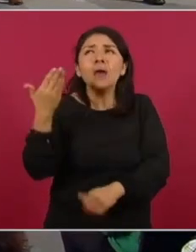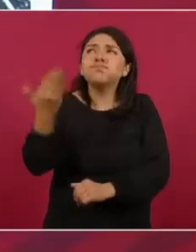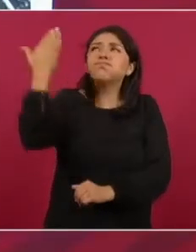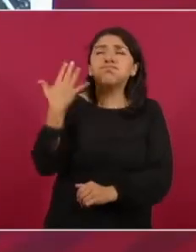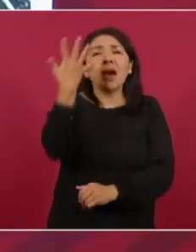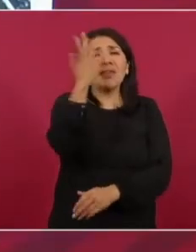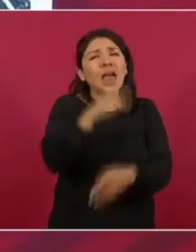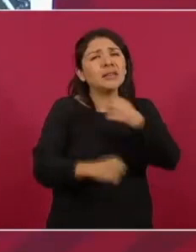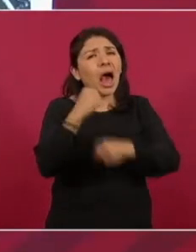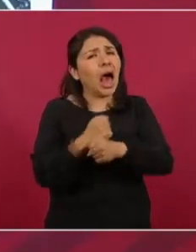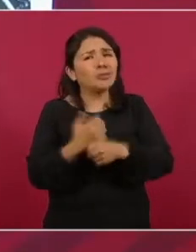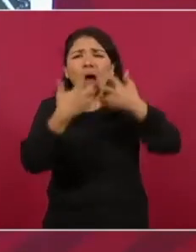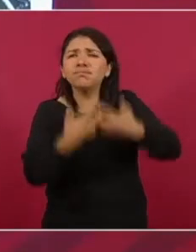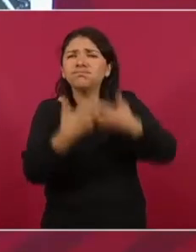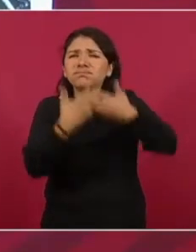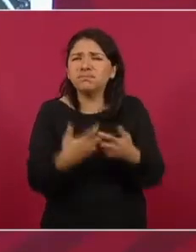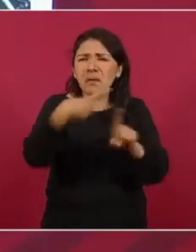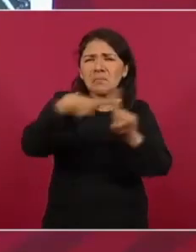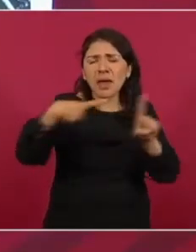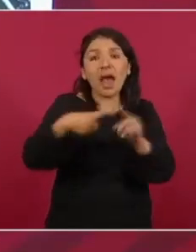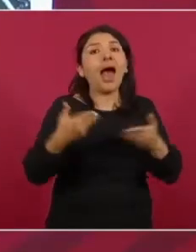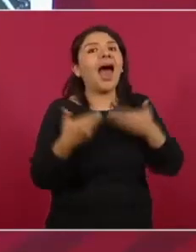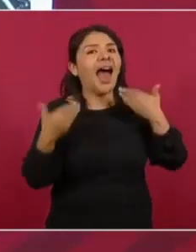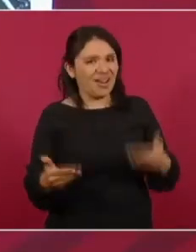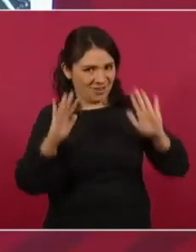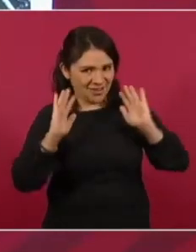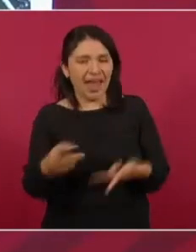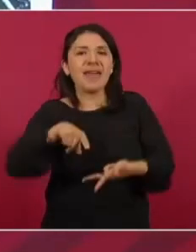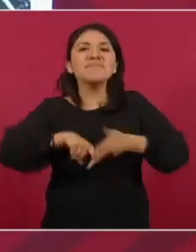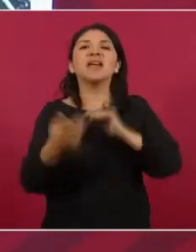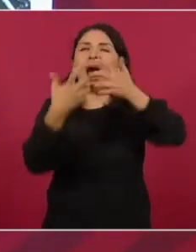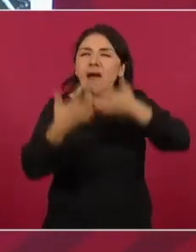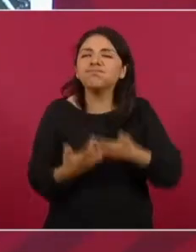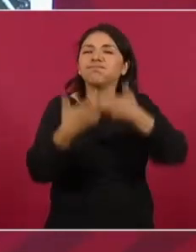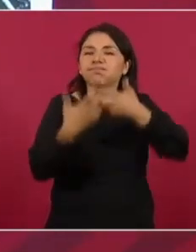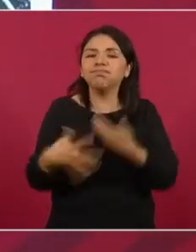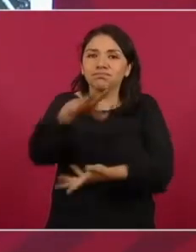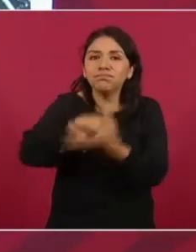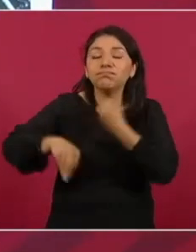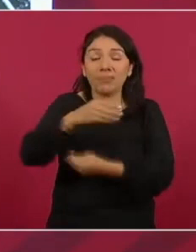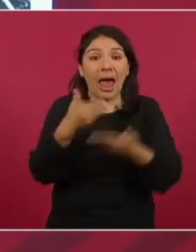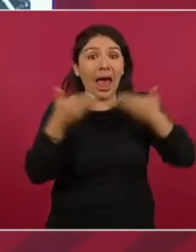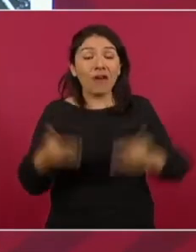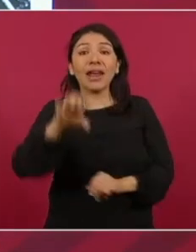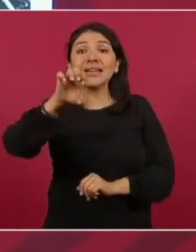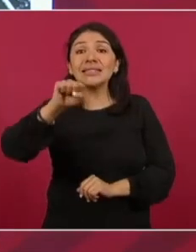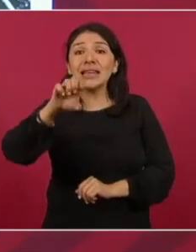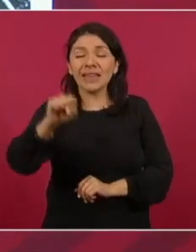van a producir y así las 60 hidroeléctricas